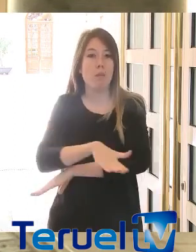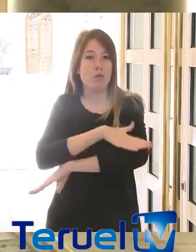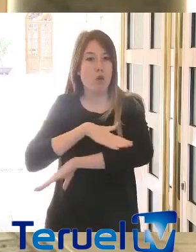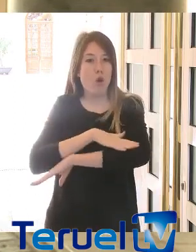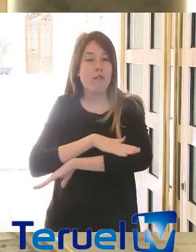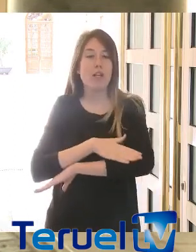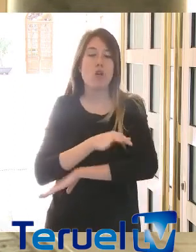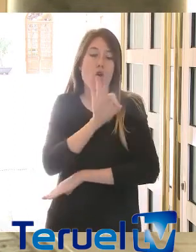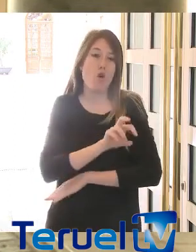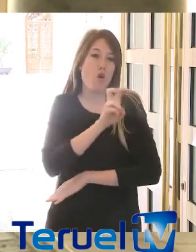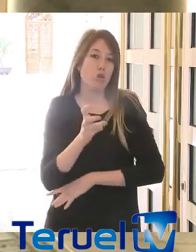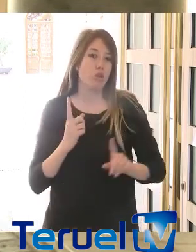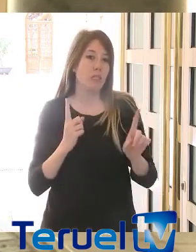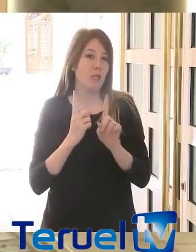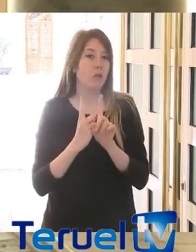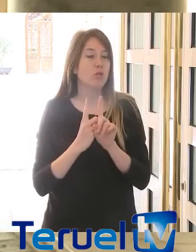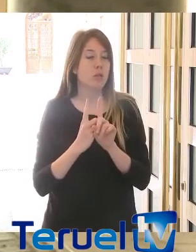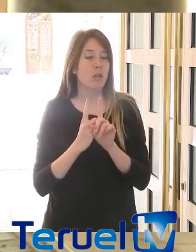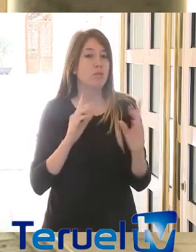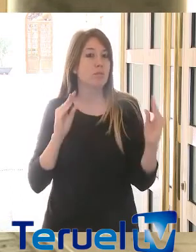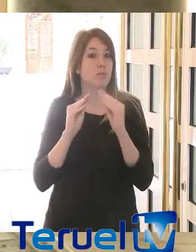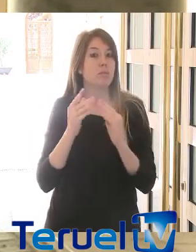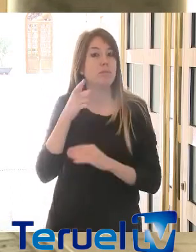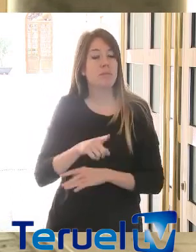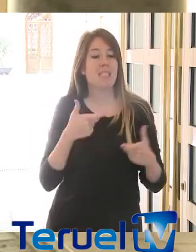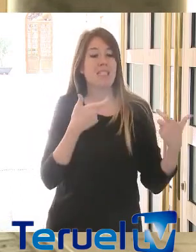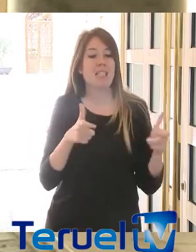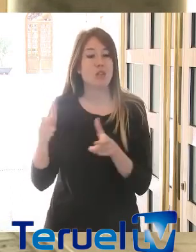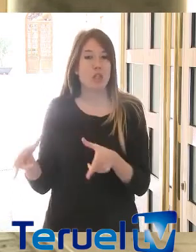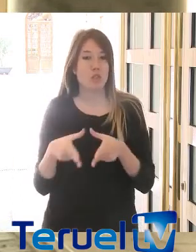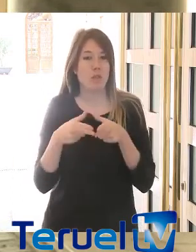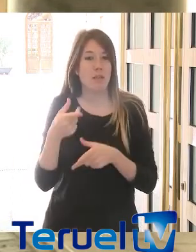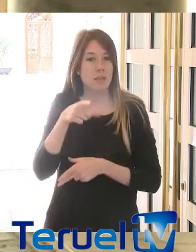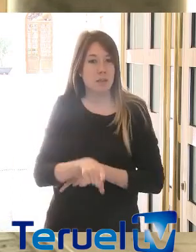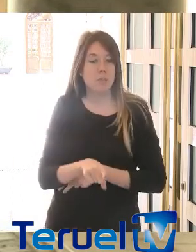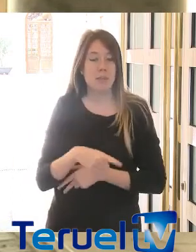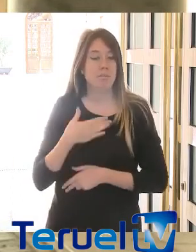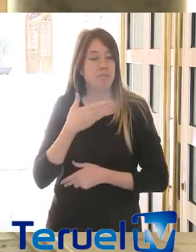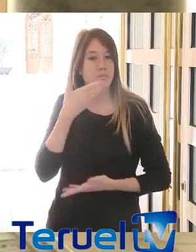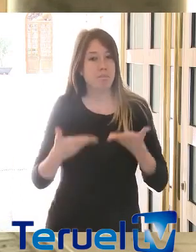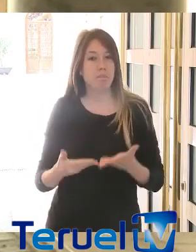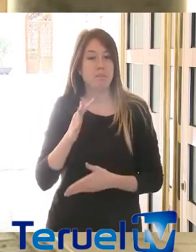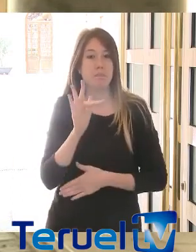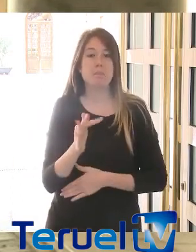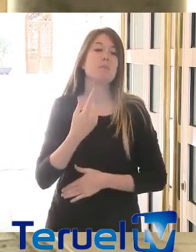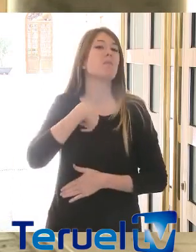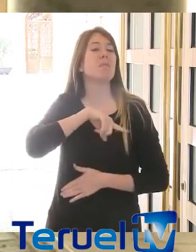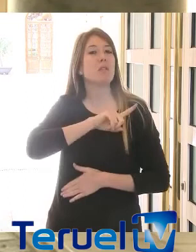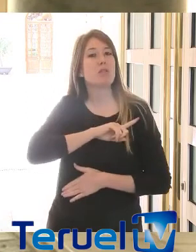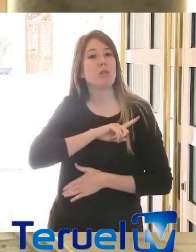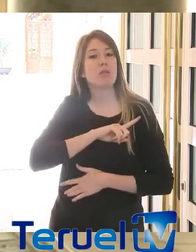y los sectores sociales y de las organizaciones sociales. No vamos a arreglar para intentar